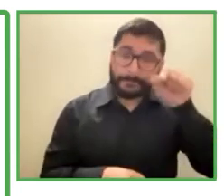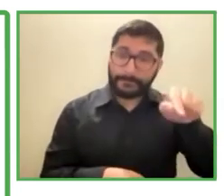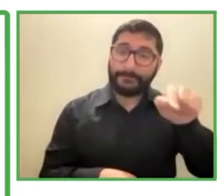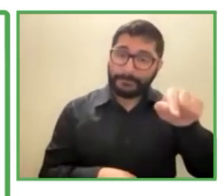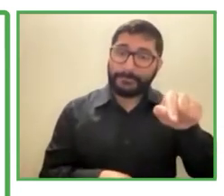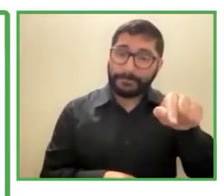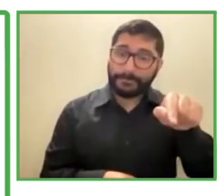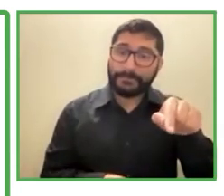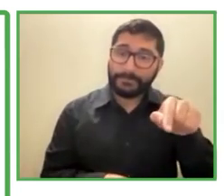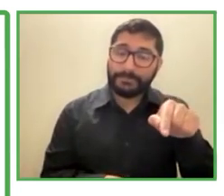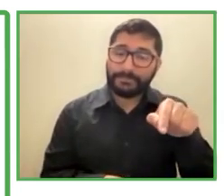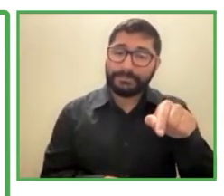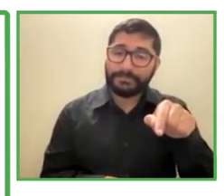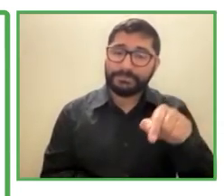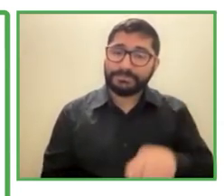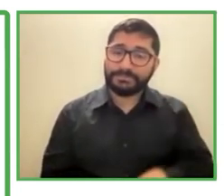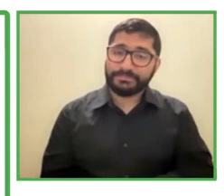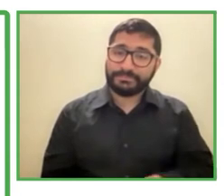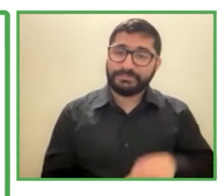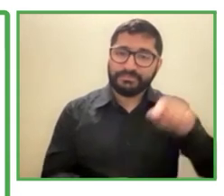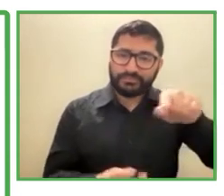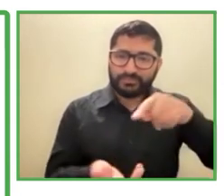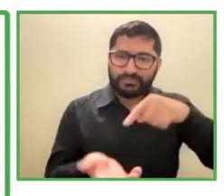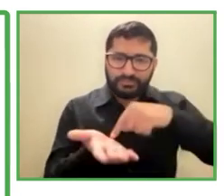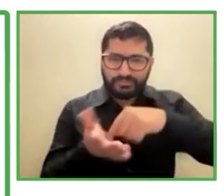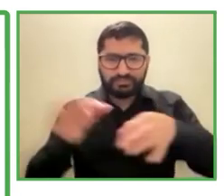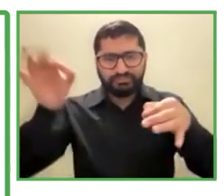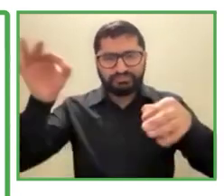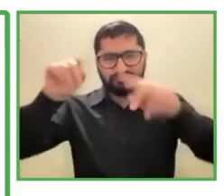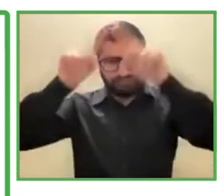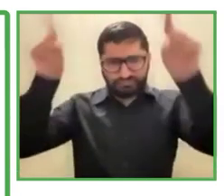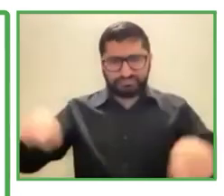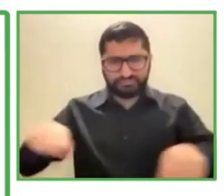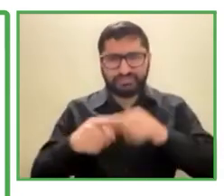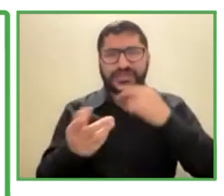lenguaje de señas austriaco los últimos seis años